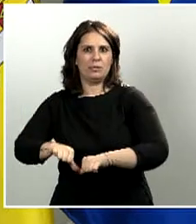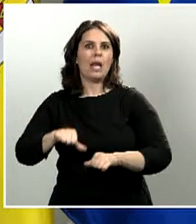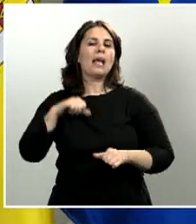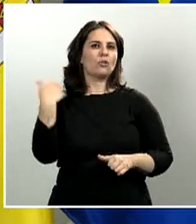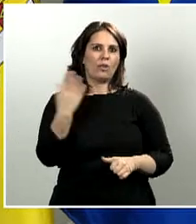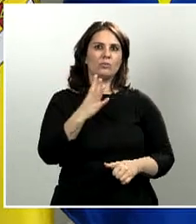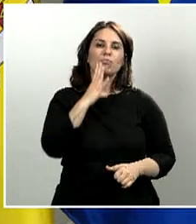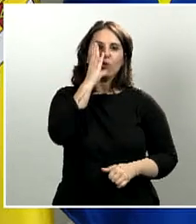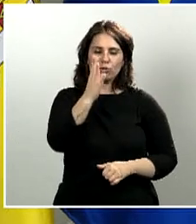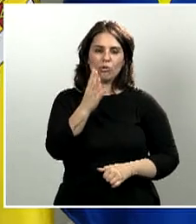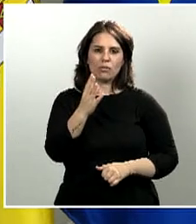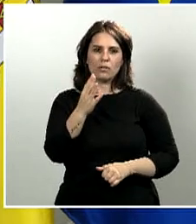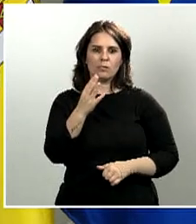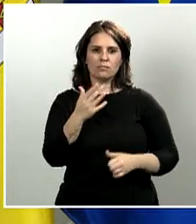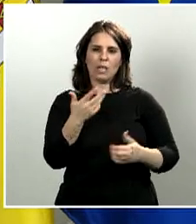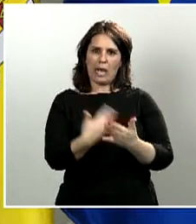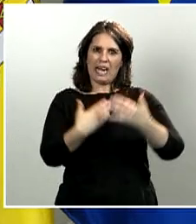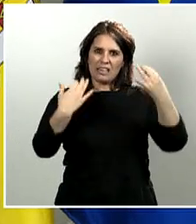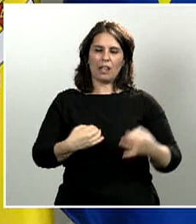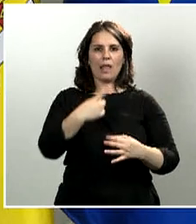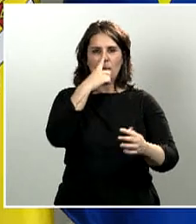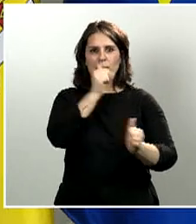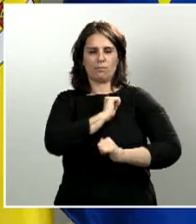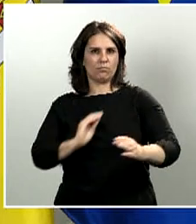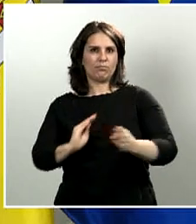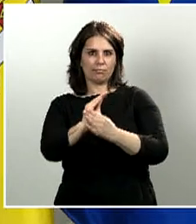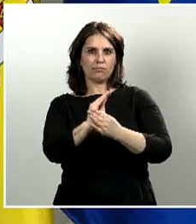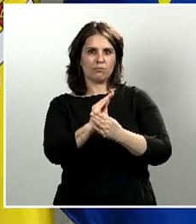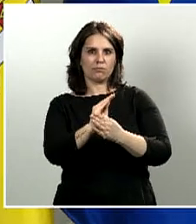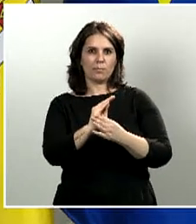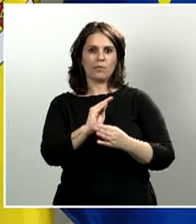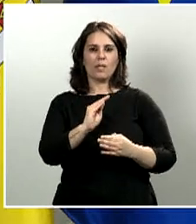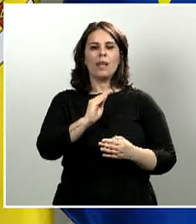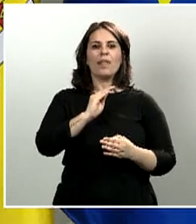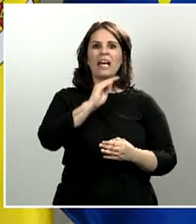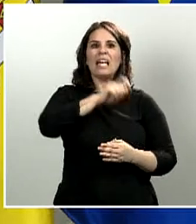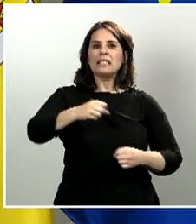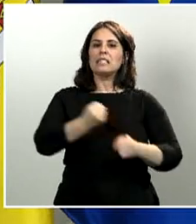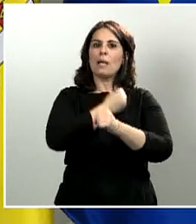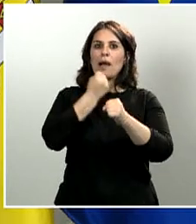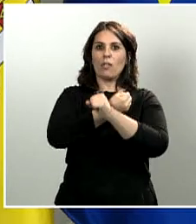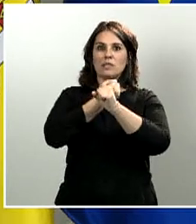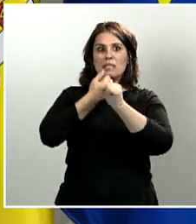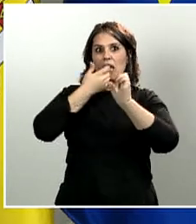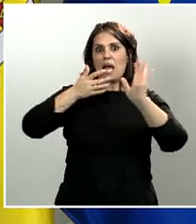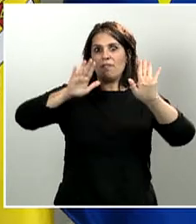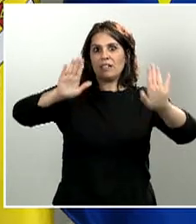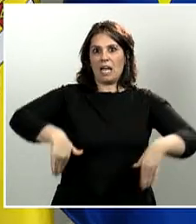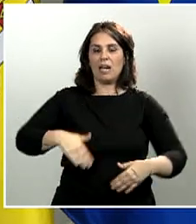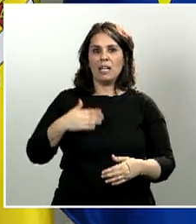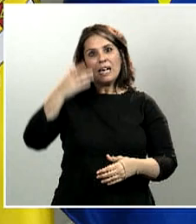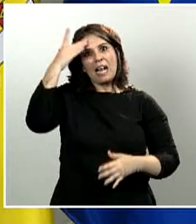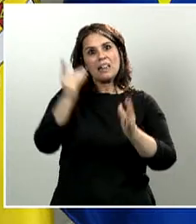las prestaciones por desempleo de un conjunto de trabajadores que habían quedado excluidos de los reales decretos ley